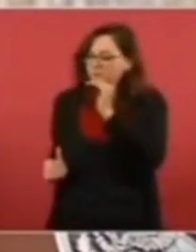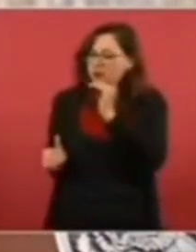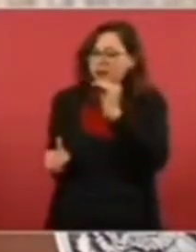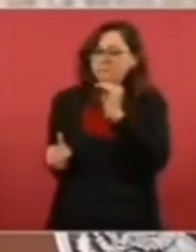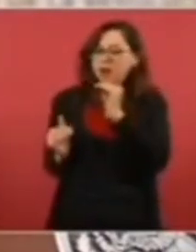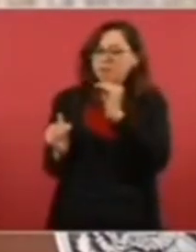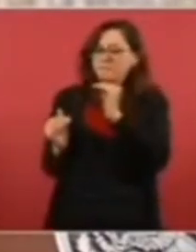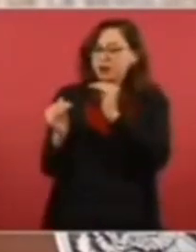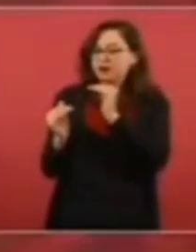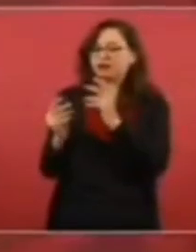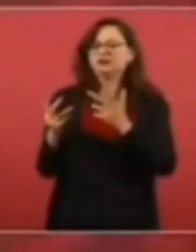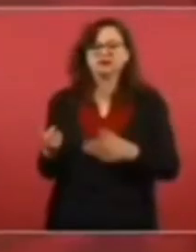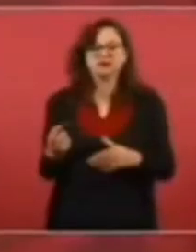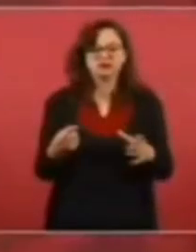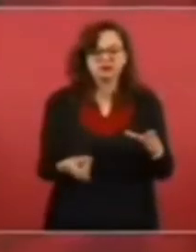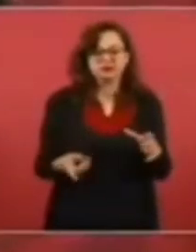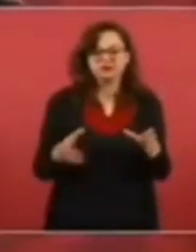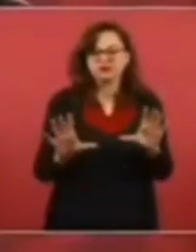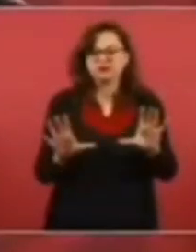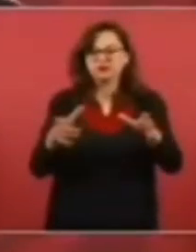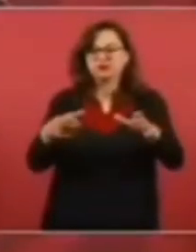Viene un golpe de Estado,